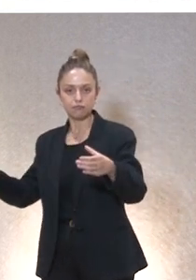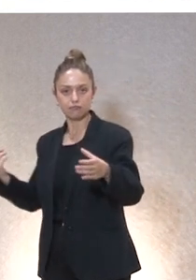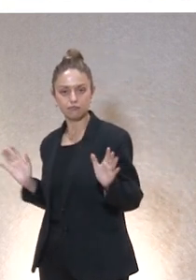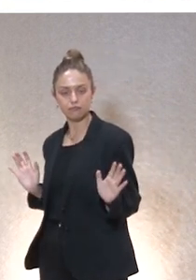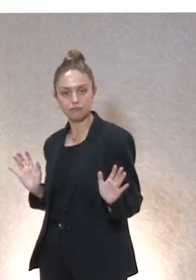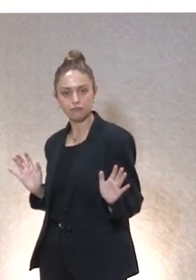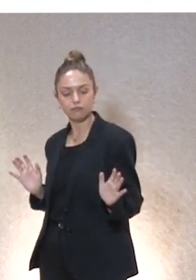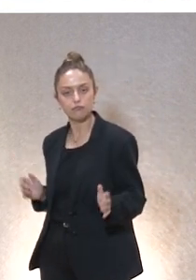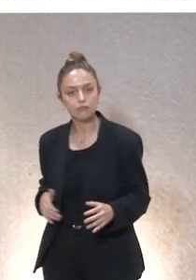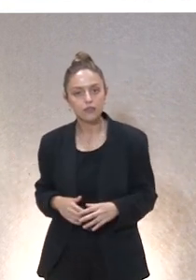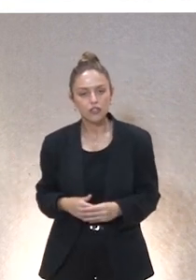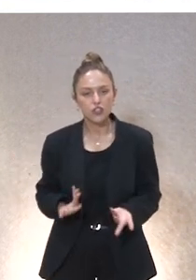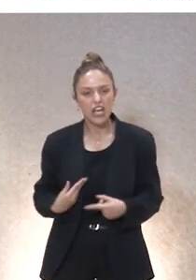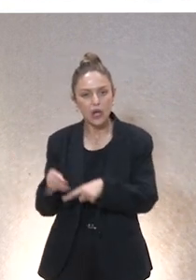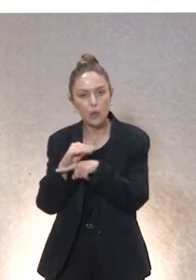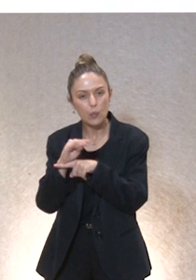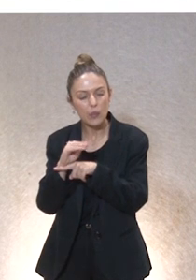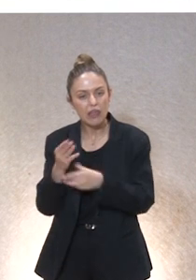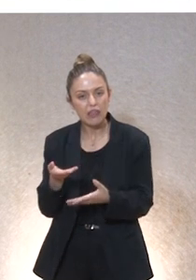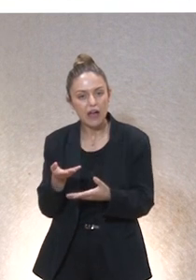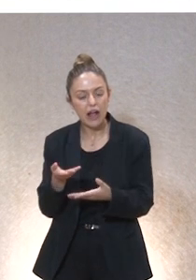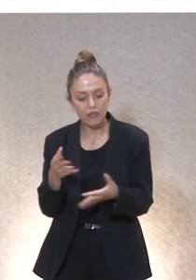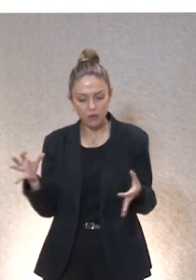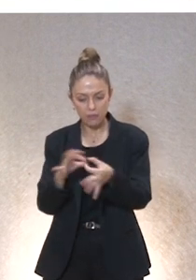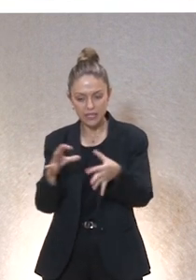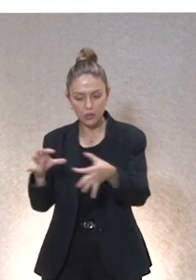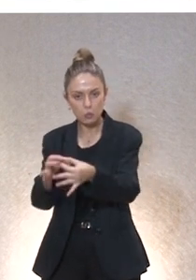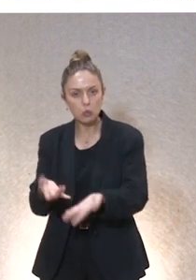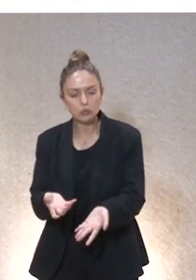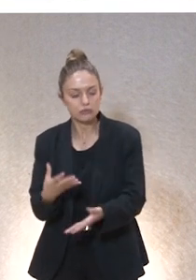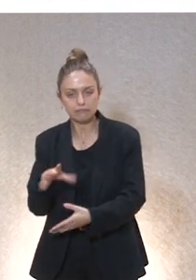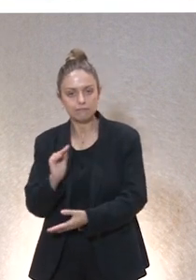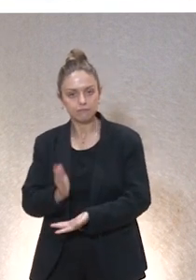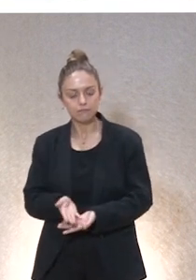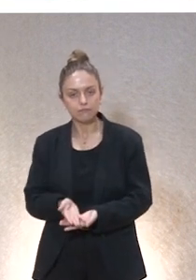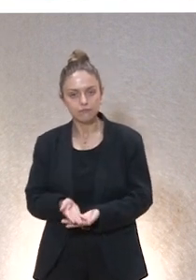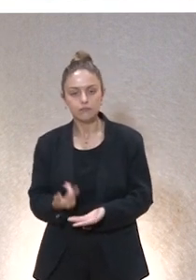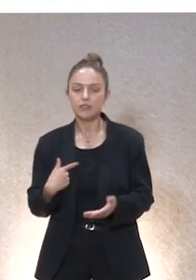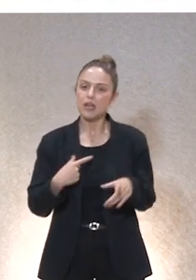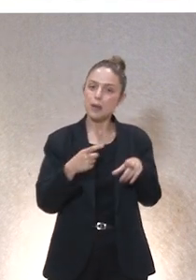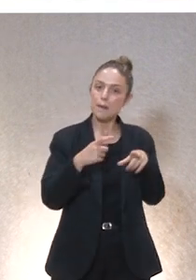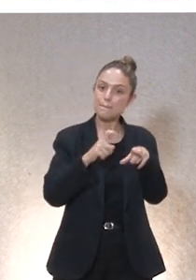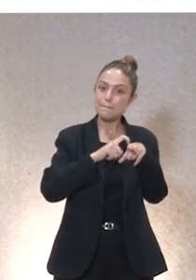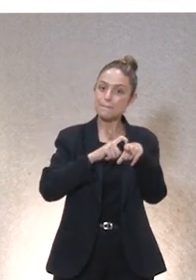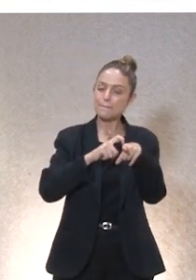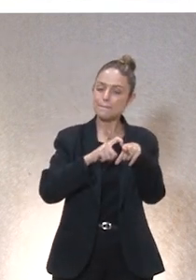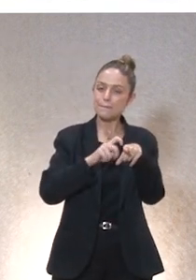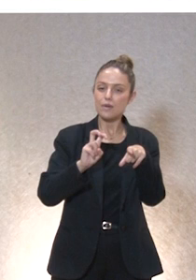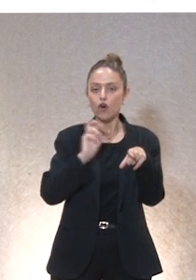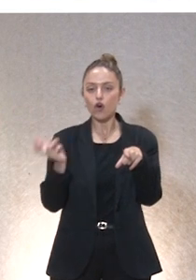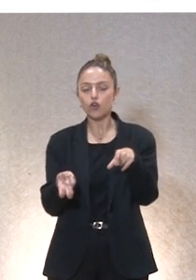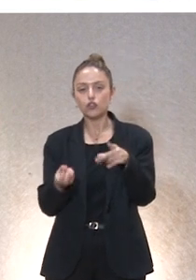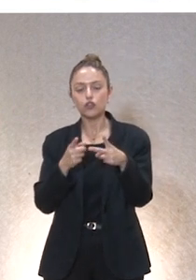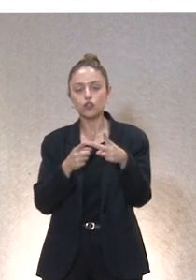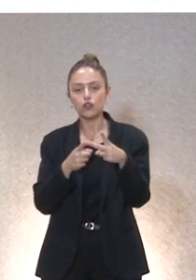como van a entender el cuidado pues vinculado a la filantropía hay otro modo de entender el cuidado otro tipo de otro perfil de profesionales que es